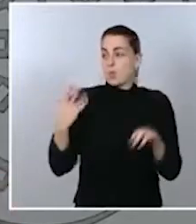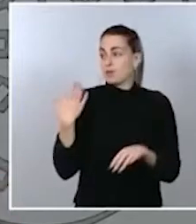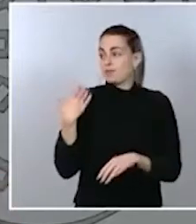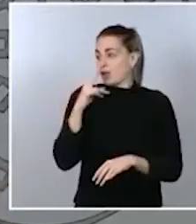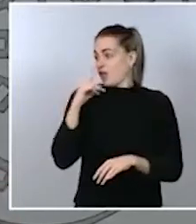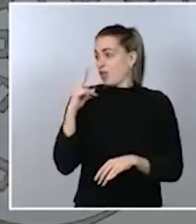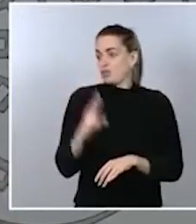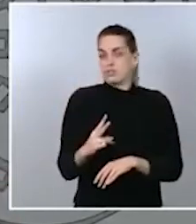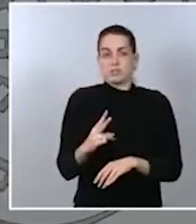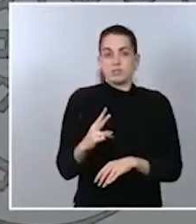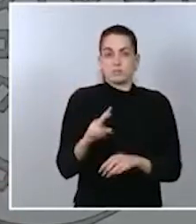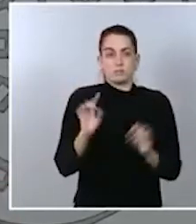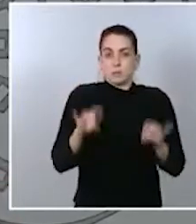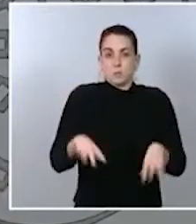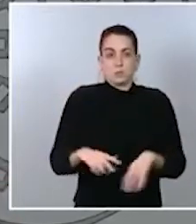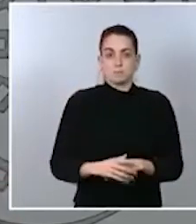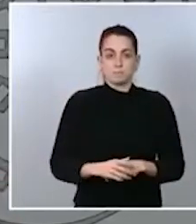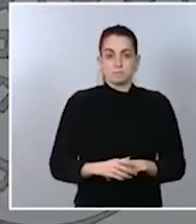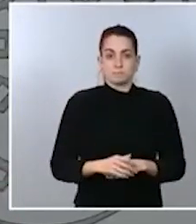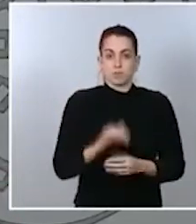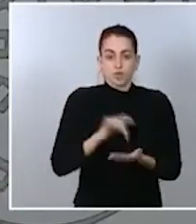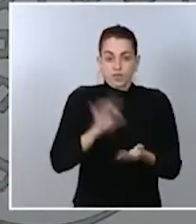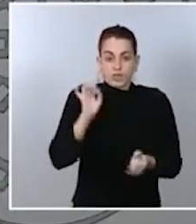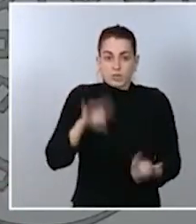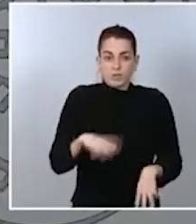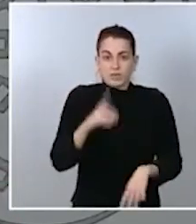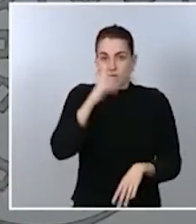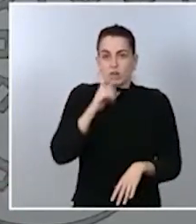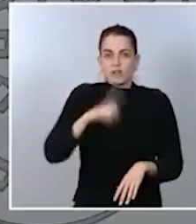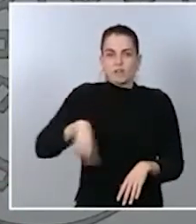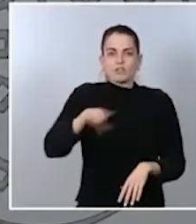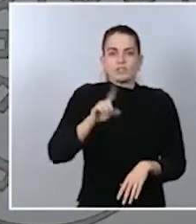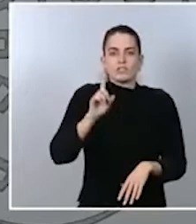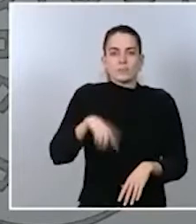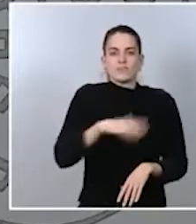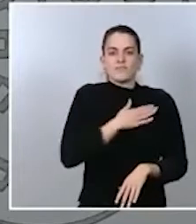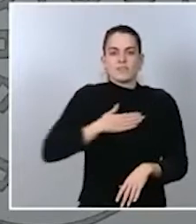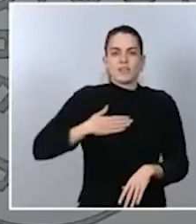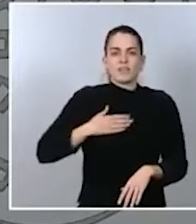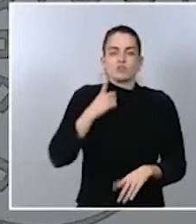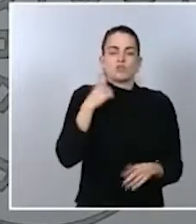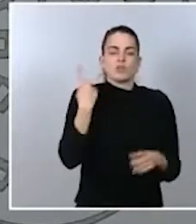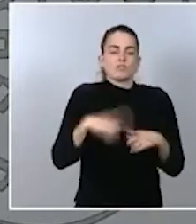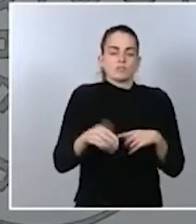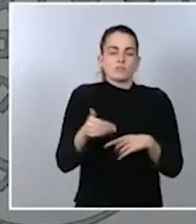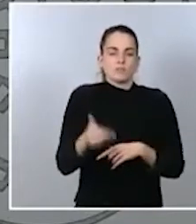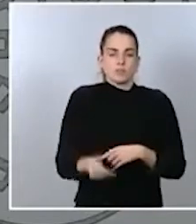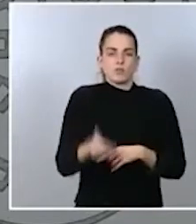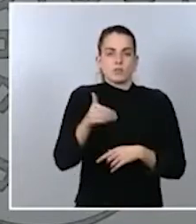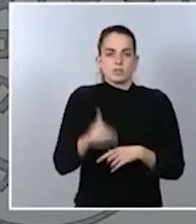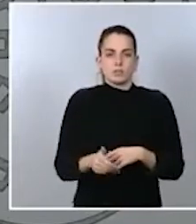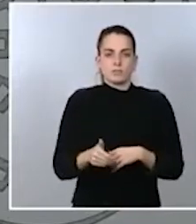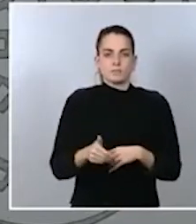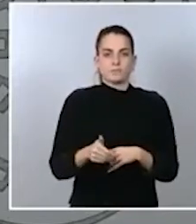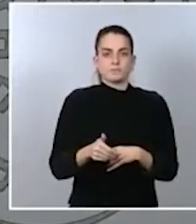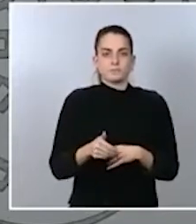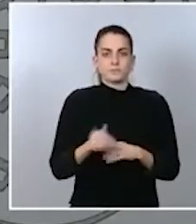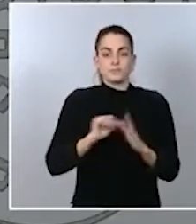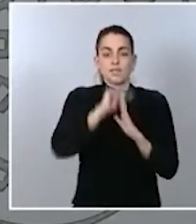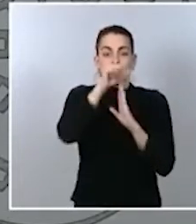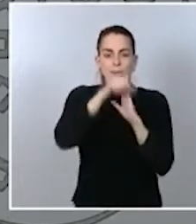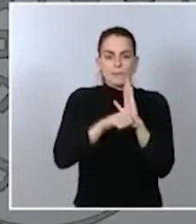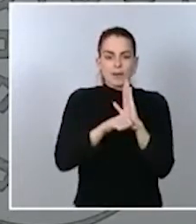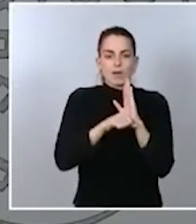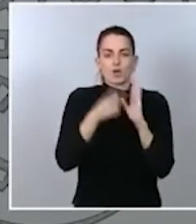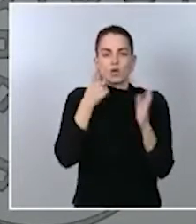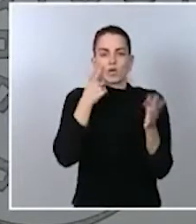precedentes también quiero recordarles porque es un elemento importante que todo lo que es del marco regulatorio respecto a